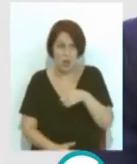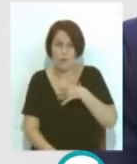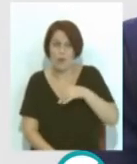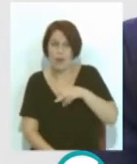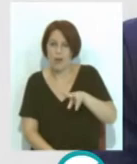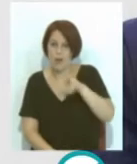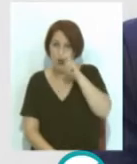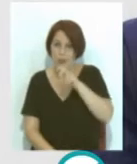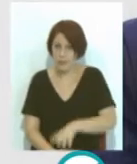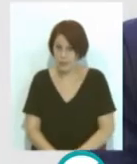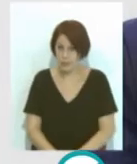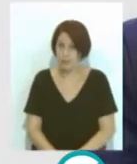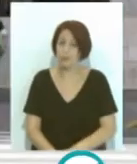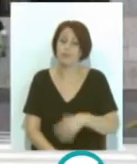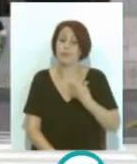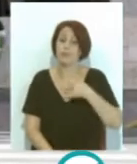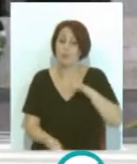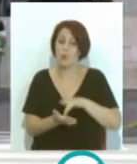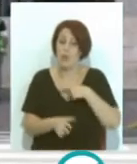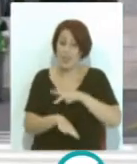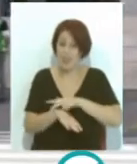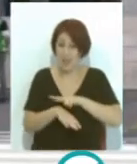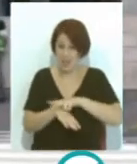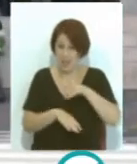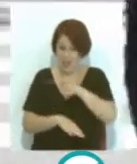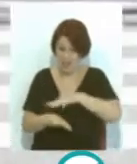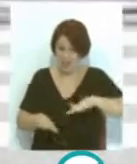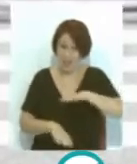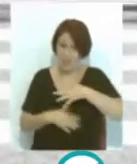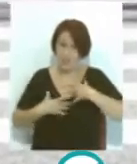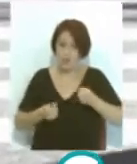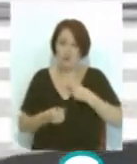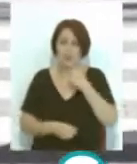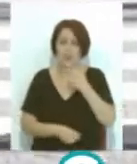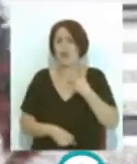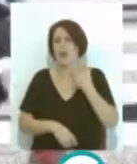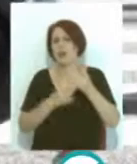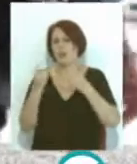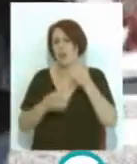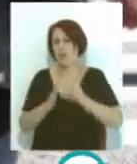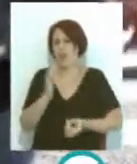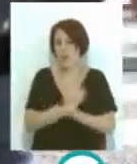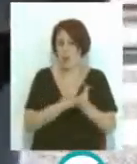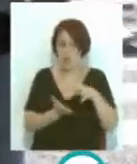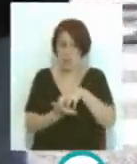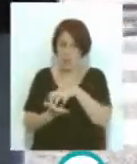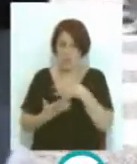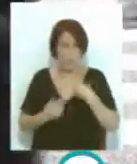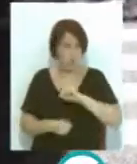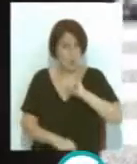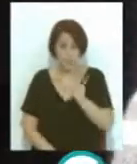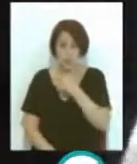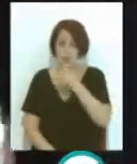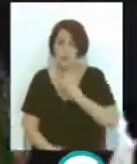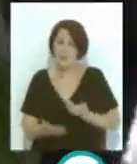inhalar. Por su parte, la Delegada Territorial de Salud ha manifestado que han organizado actividades en todos los centros sanitarios con